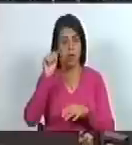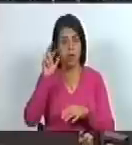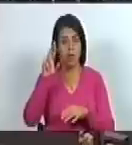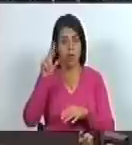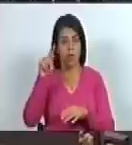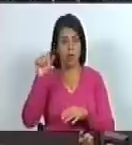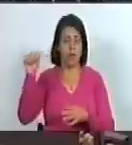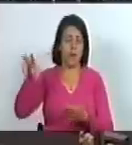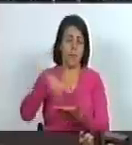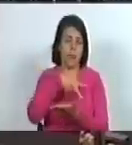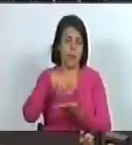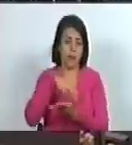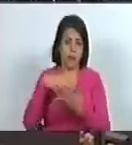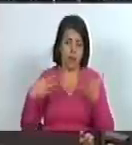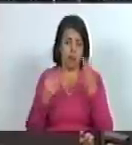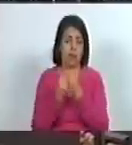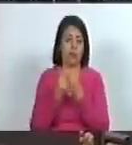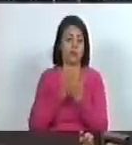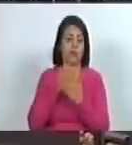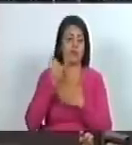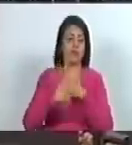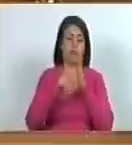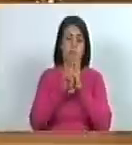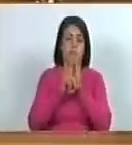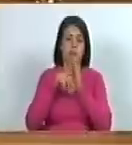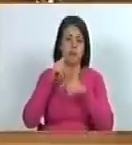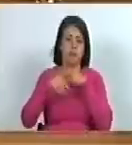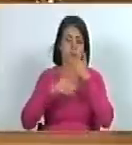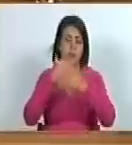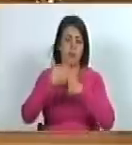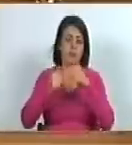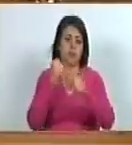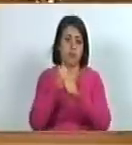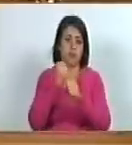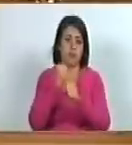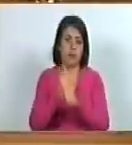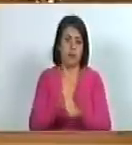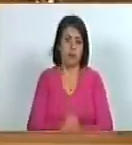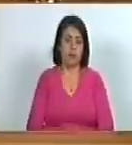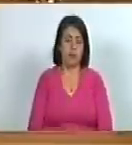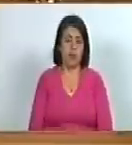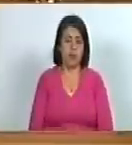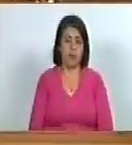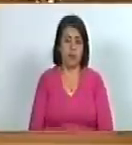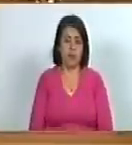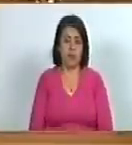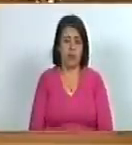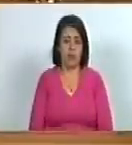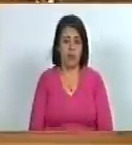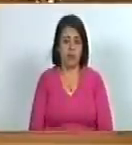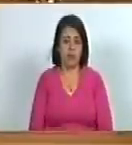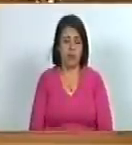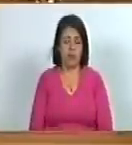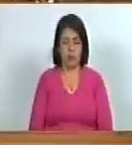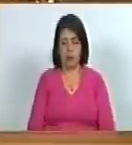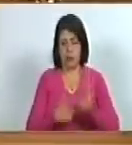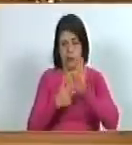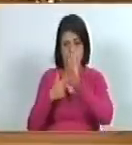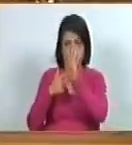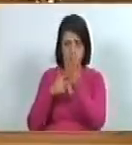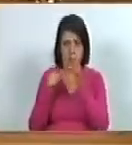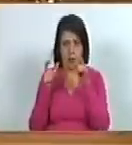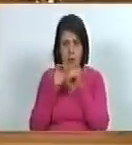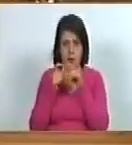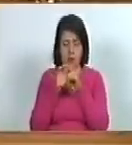se encuentran con nosotros este es un proyecto de ley que lo hemos venido trabajando como una expresión de un